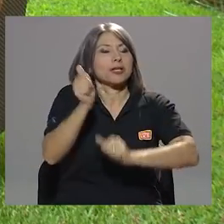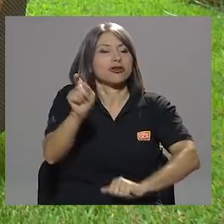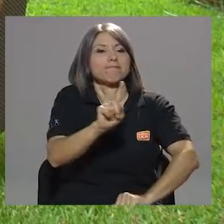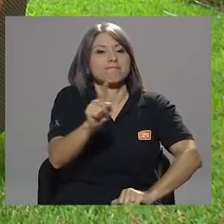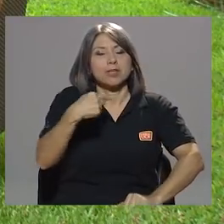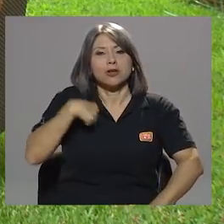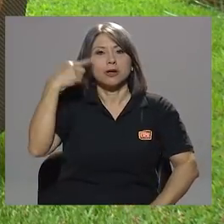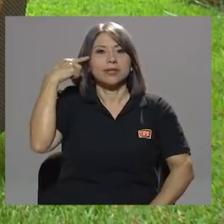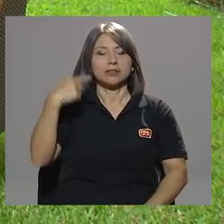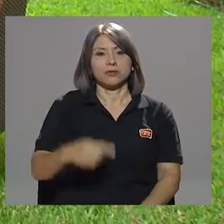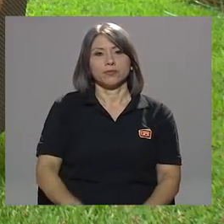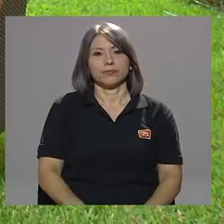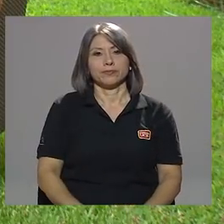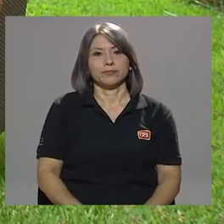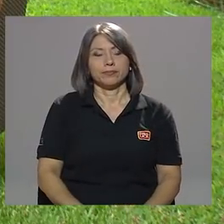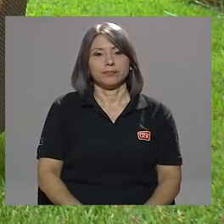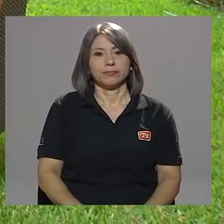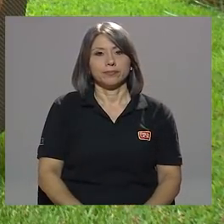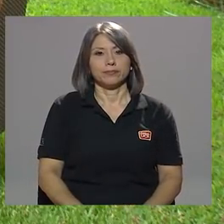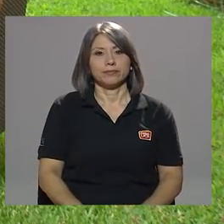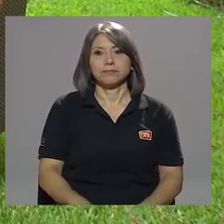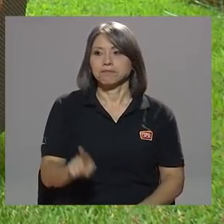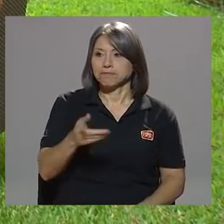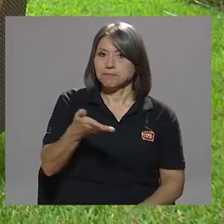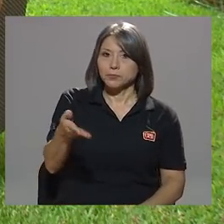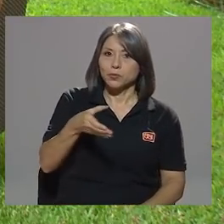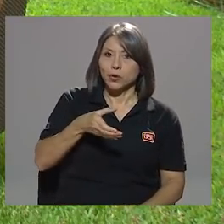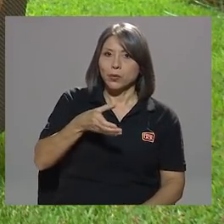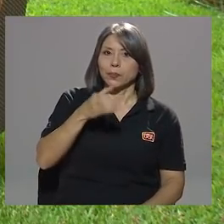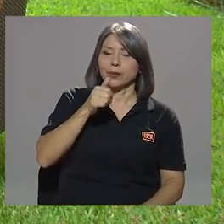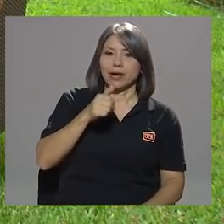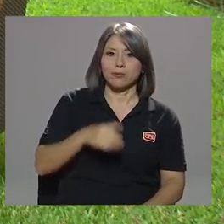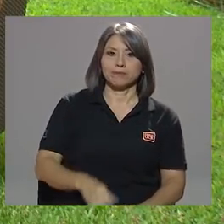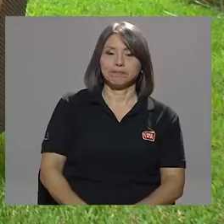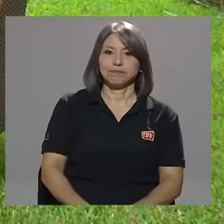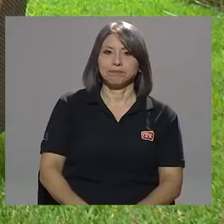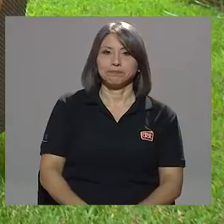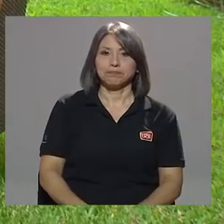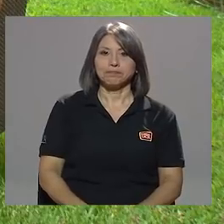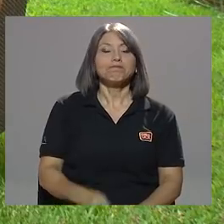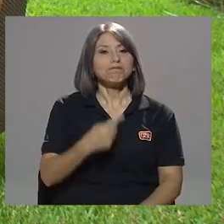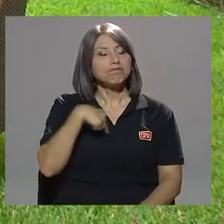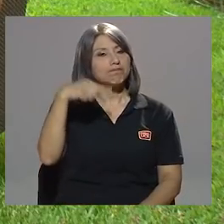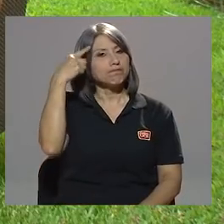Eso es lo que pienso. Entonces me hago, don Carlos. Eso es lo que pienso.